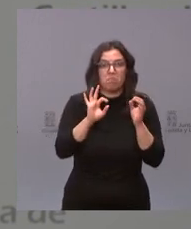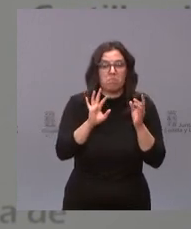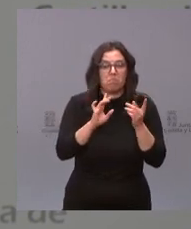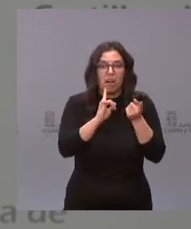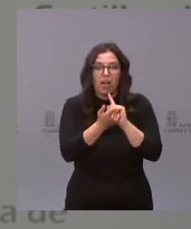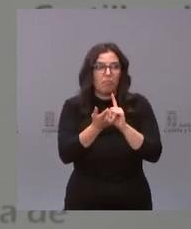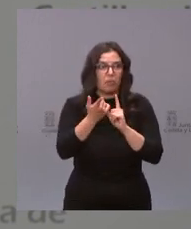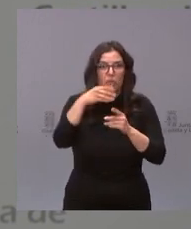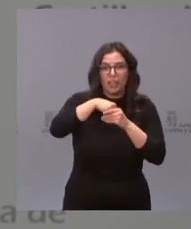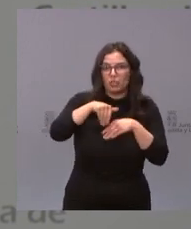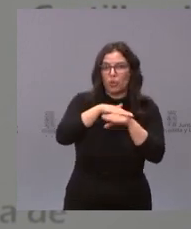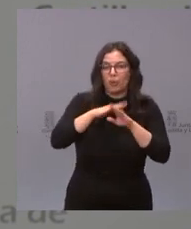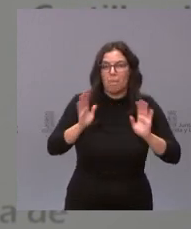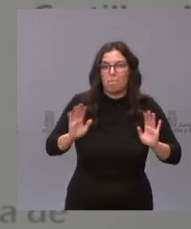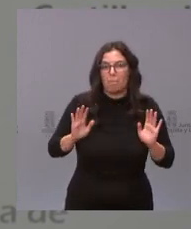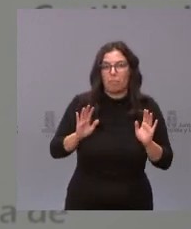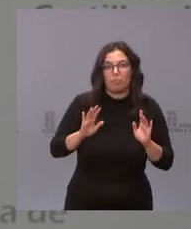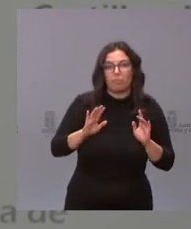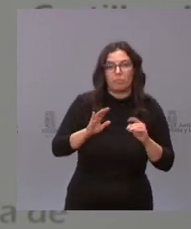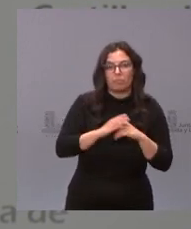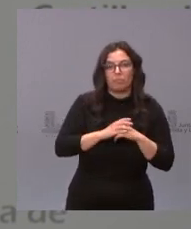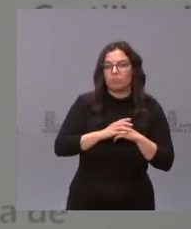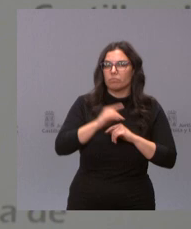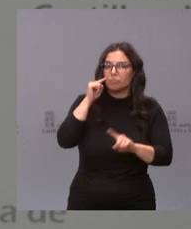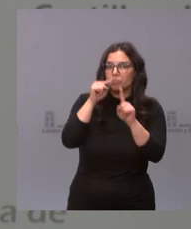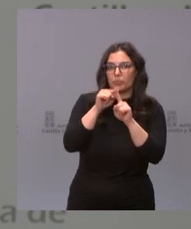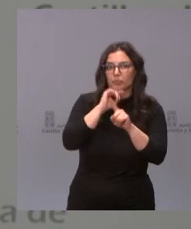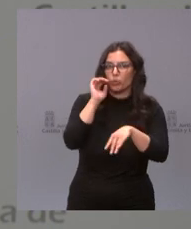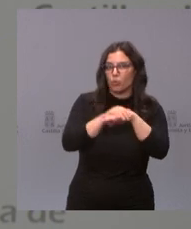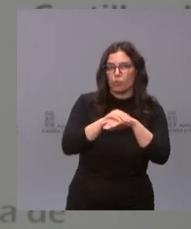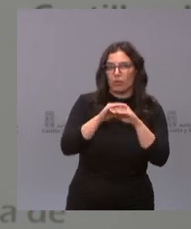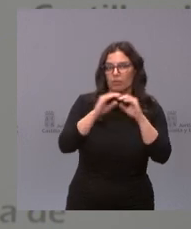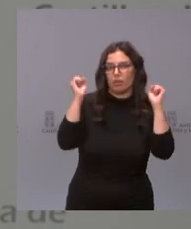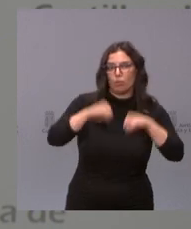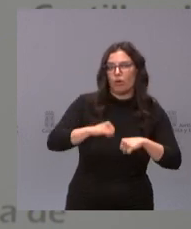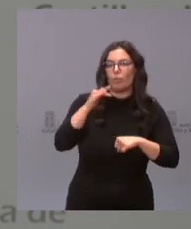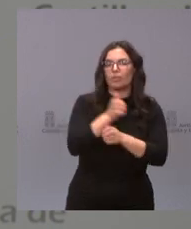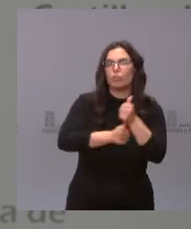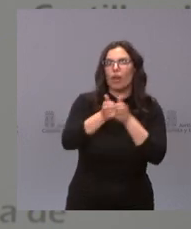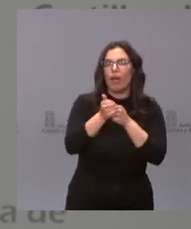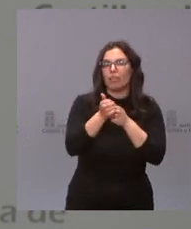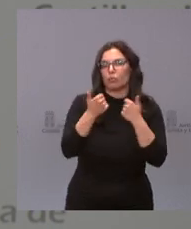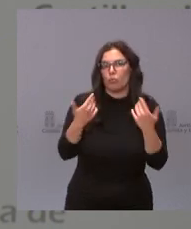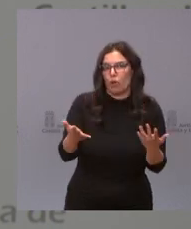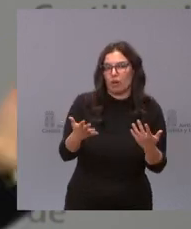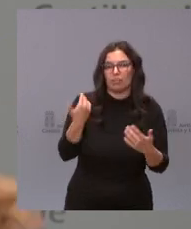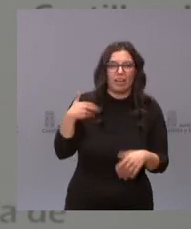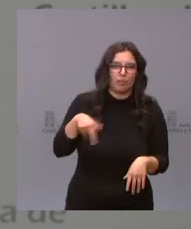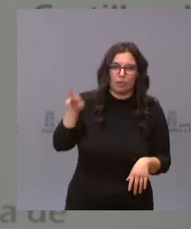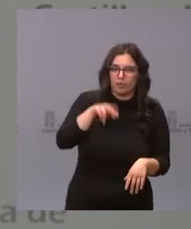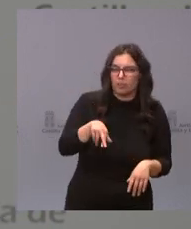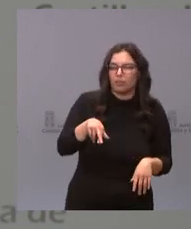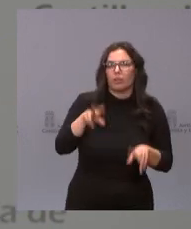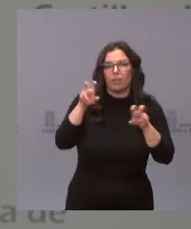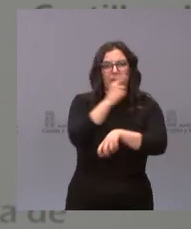cambios en el gobierno sino al revés que el cumplimiento del acuerdo y las prioridades que tiene este gobierno como ya hemos repetido la